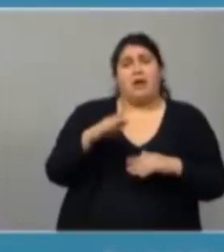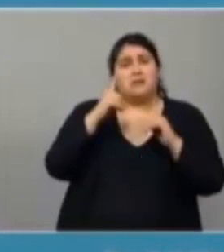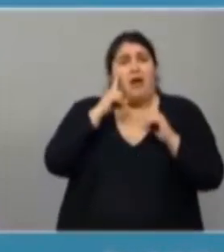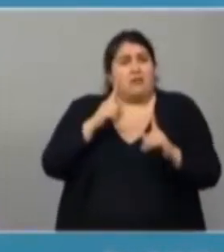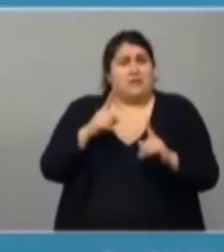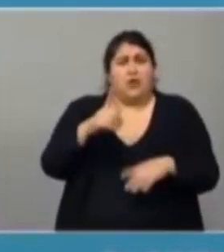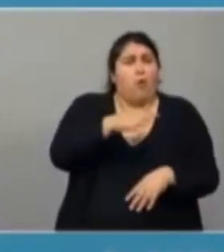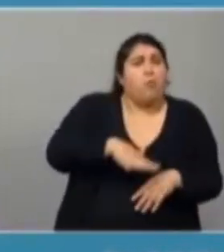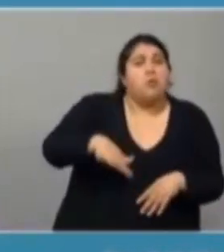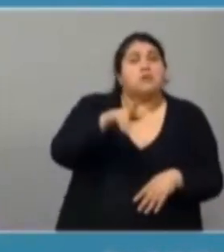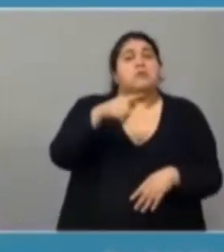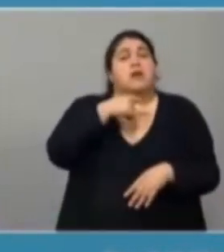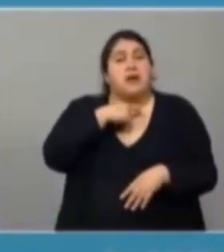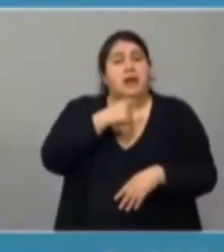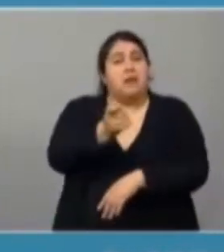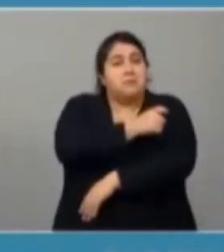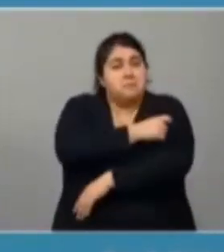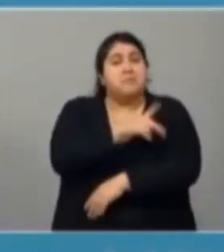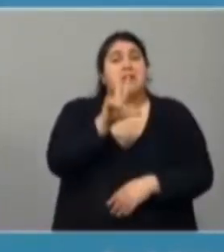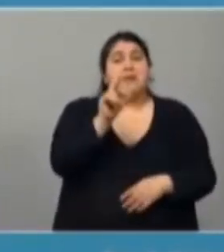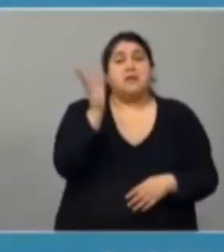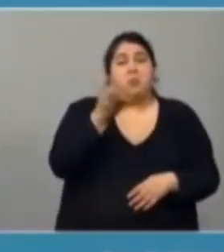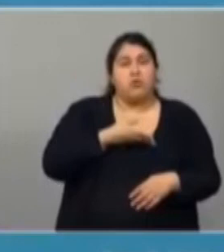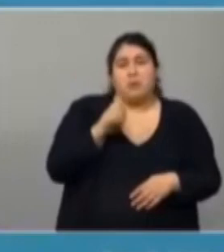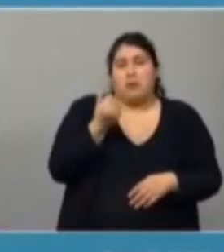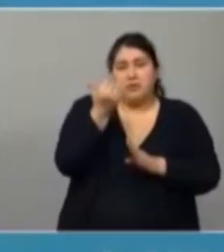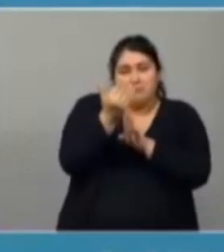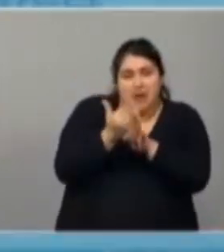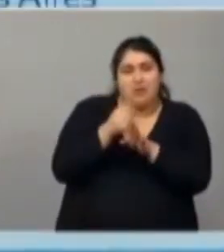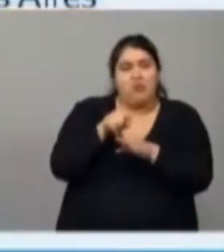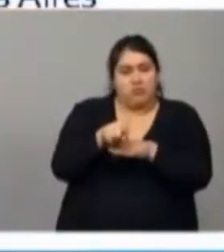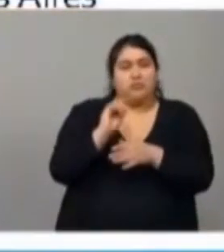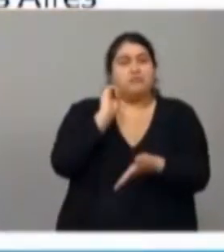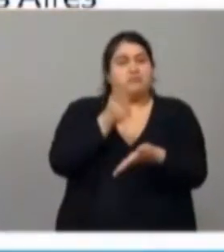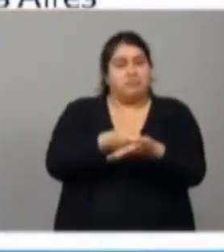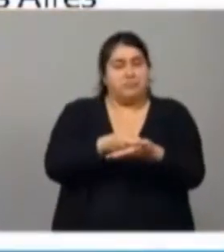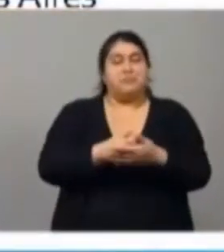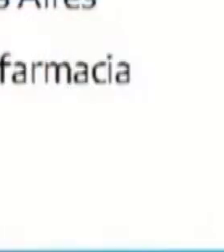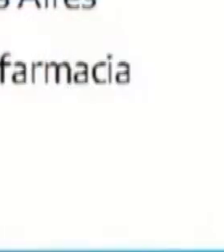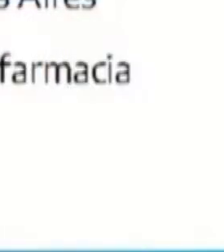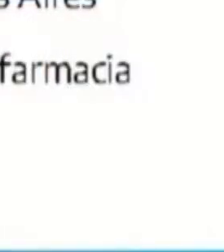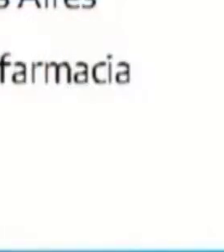toda la población que quiera vacunarse del 30% del valor de la vacuna del dengue en las farmacias.